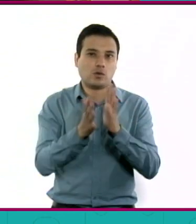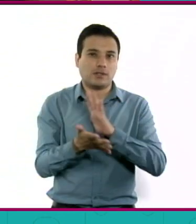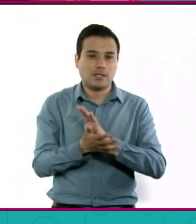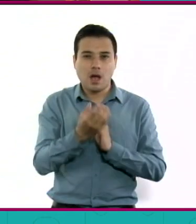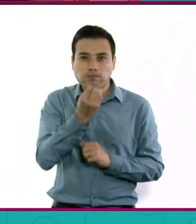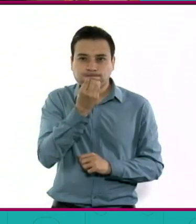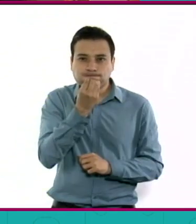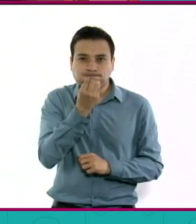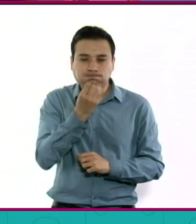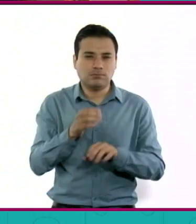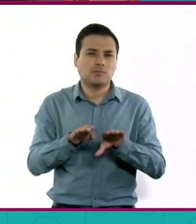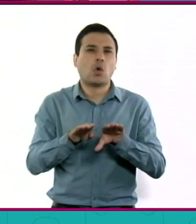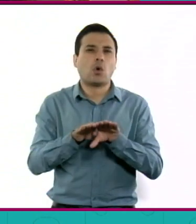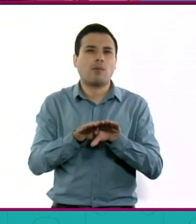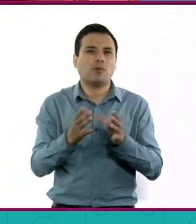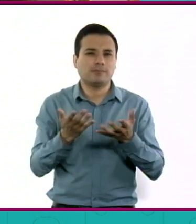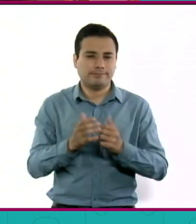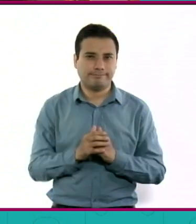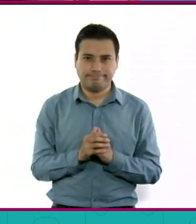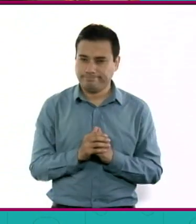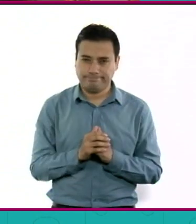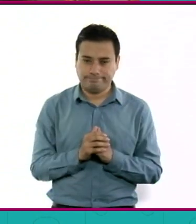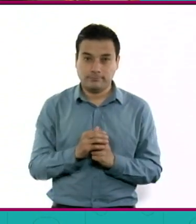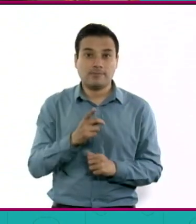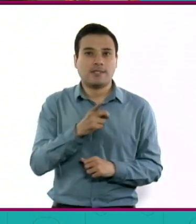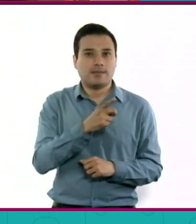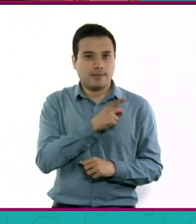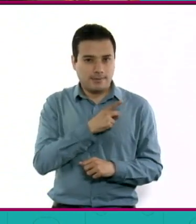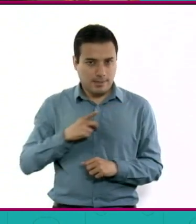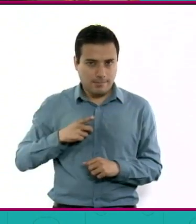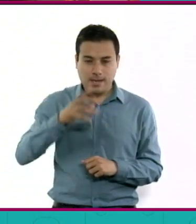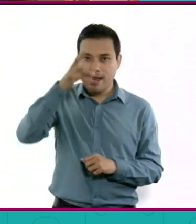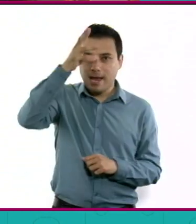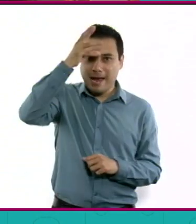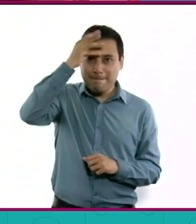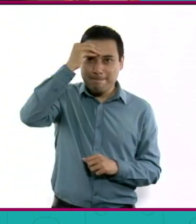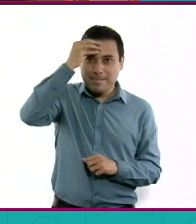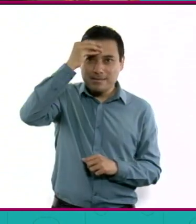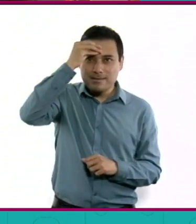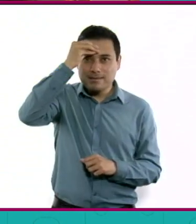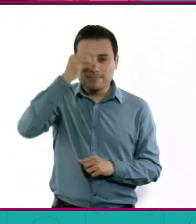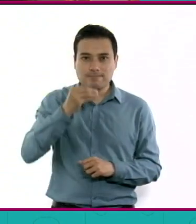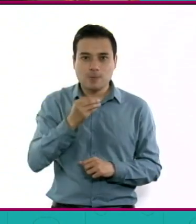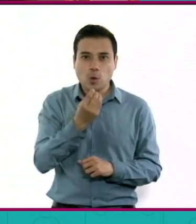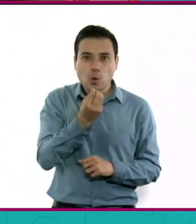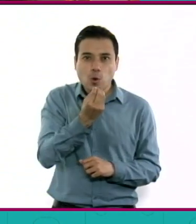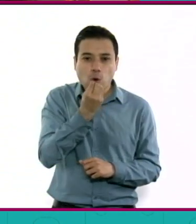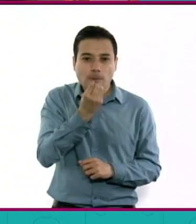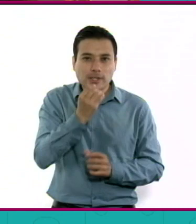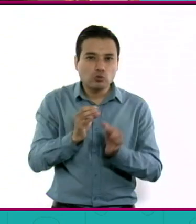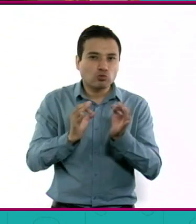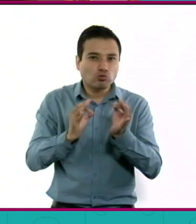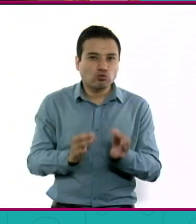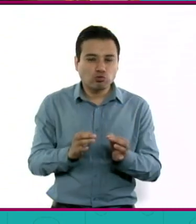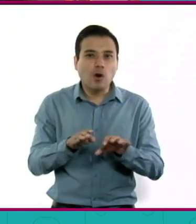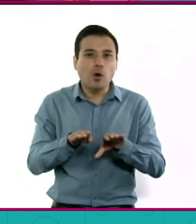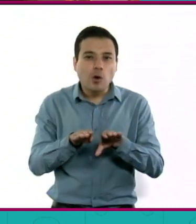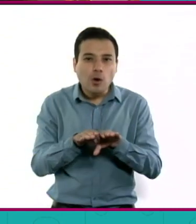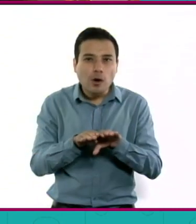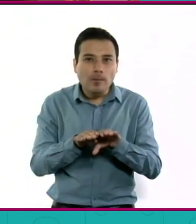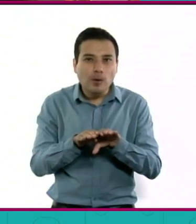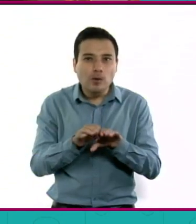Entonces, lo importante es que uno pueda aprender y entender que esa alimentación saludable y balanceada